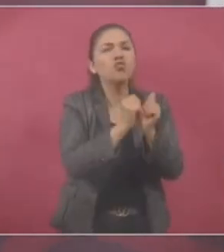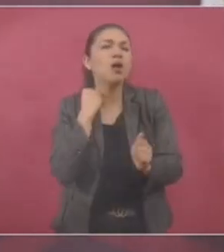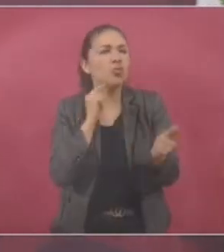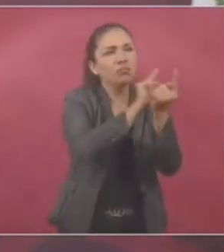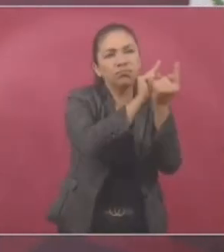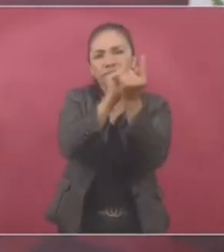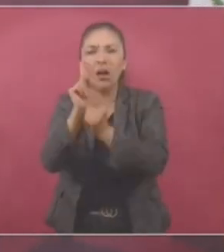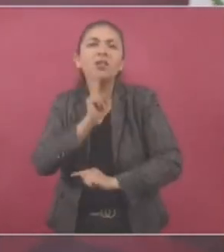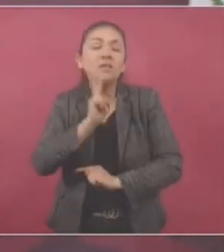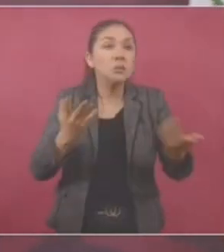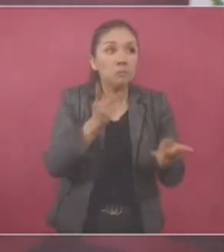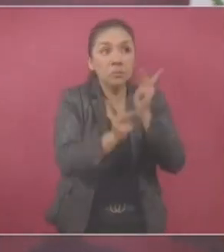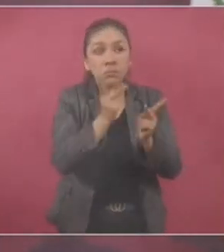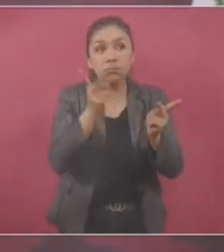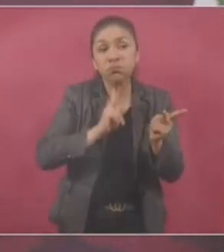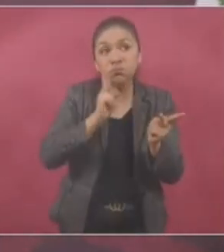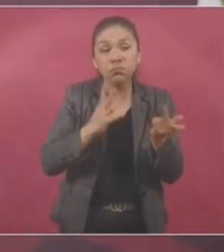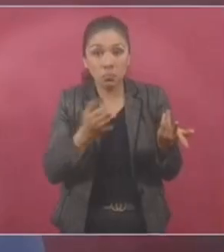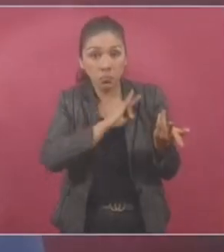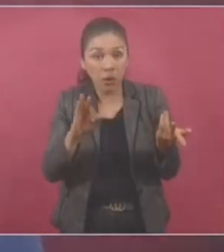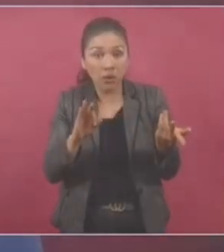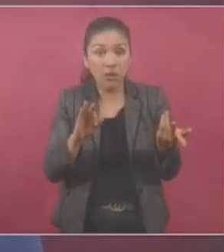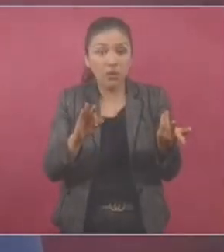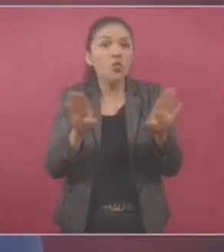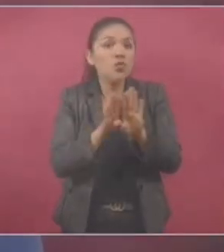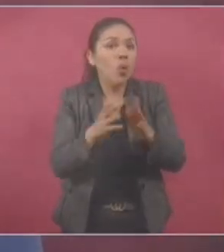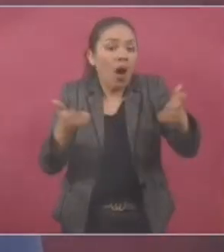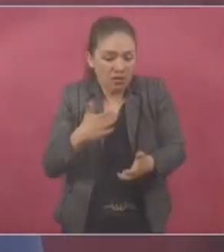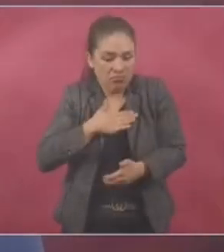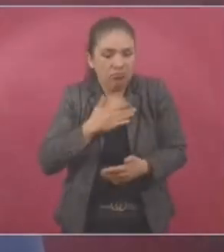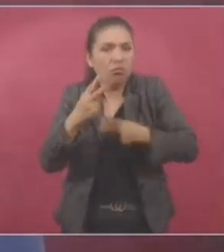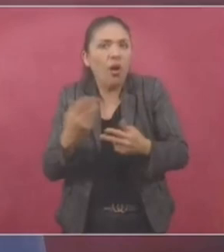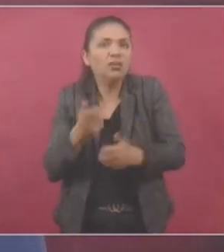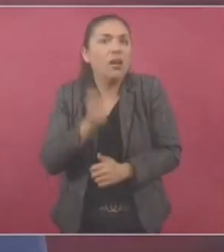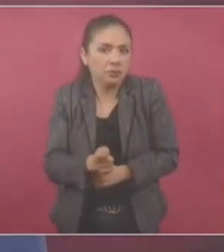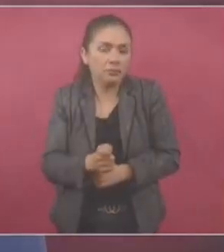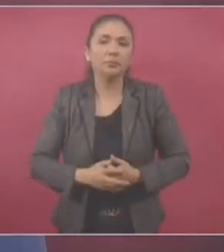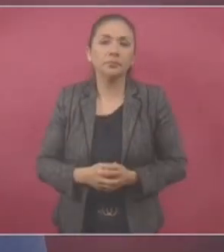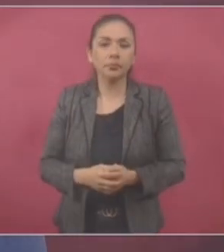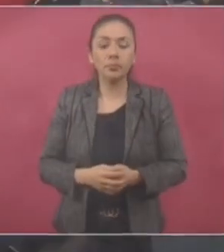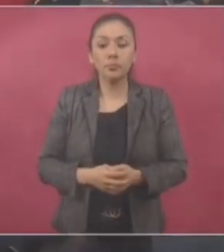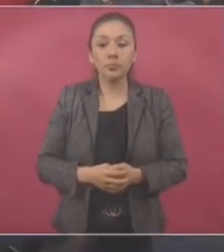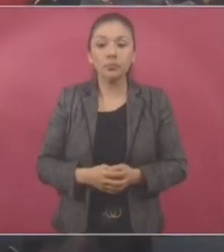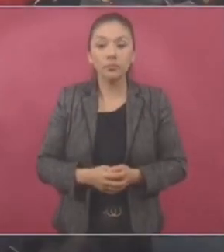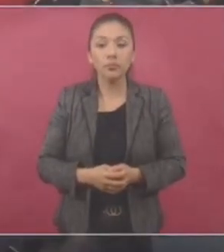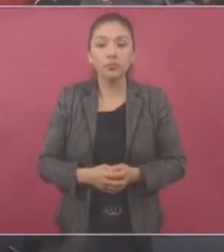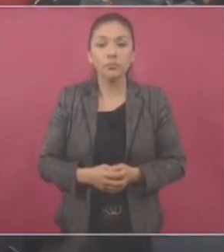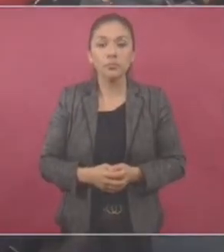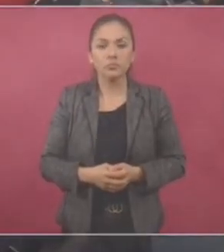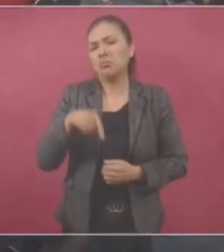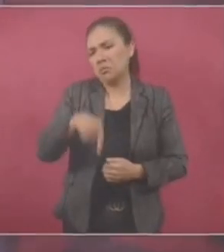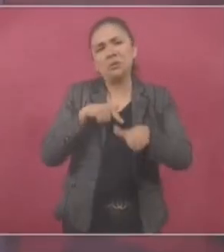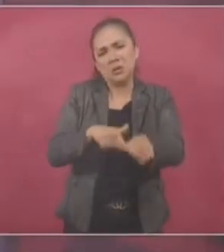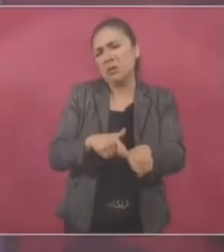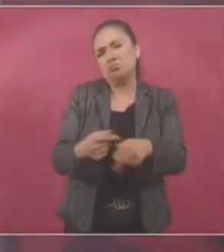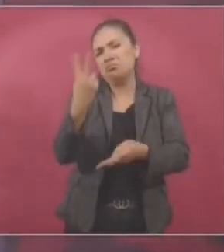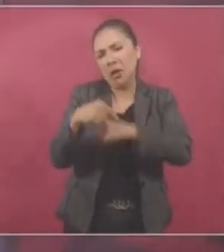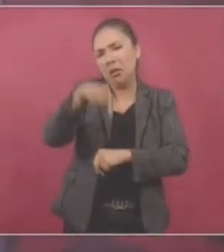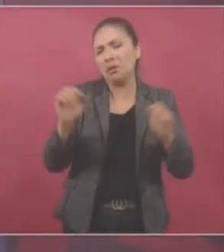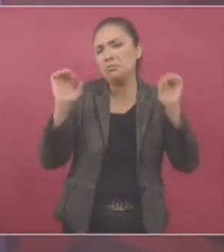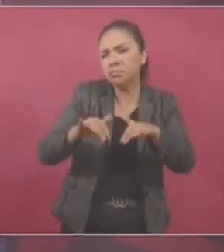para ver cómo procedemos. Me canso ganso. Aquí nos vamos a estar viendo diario.